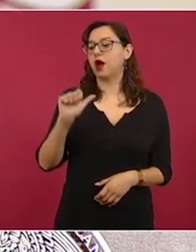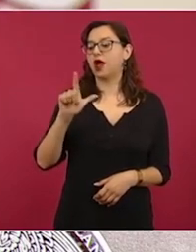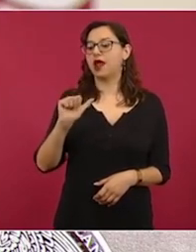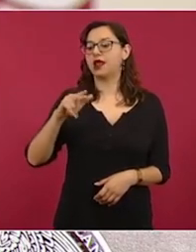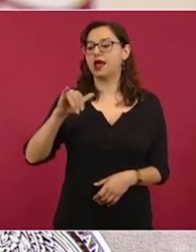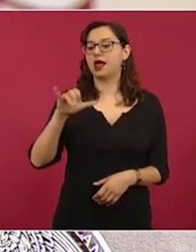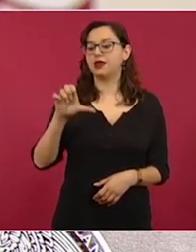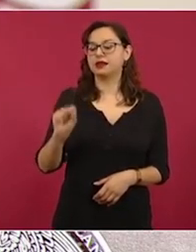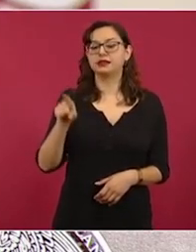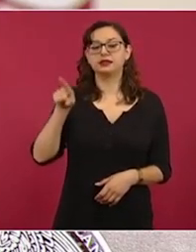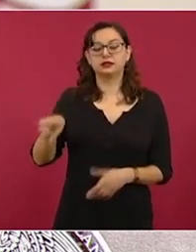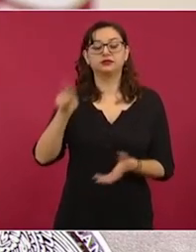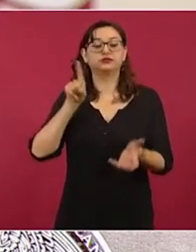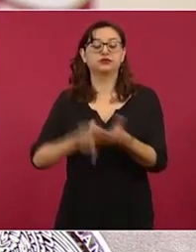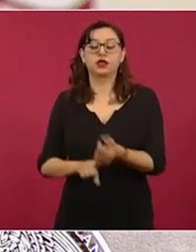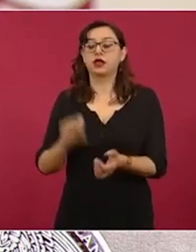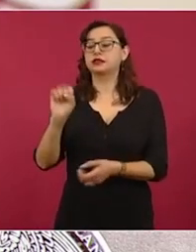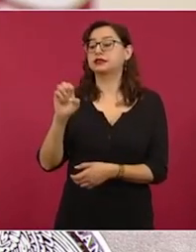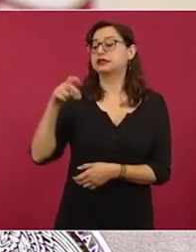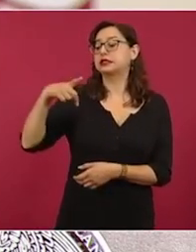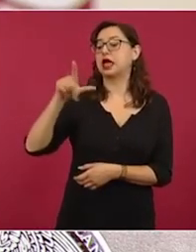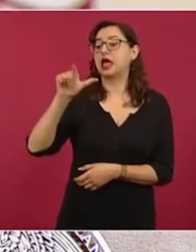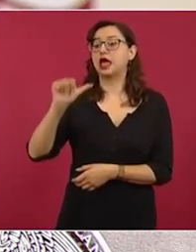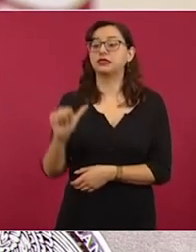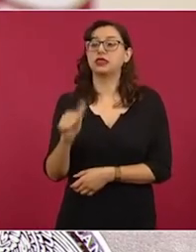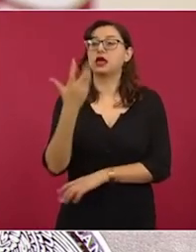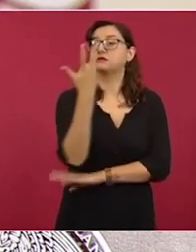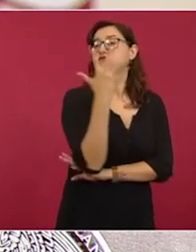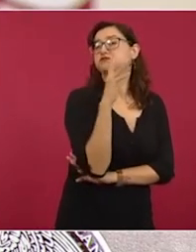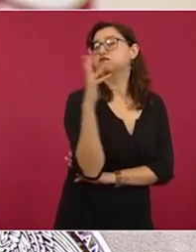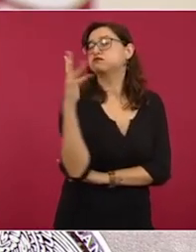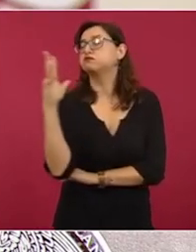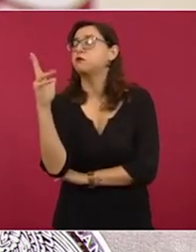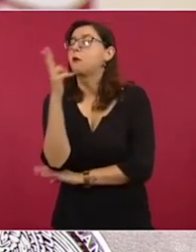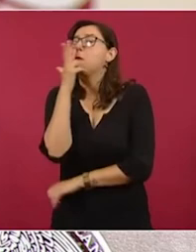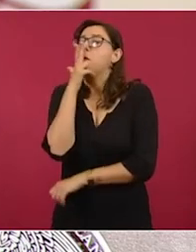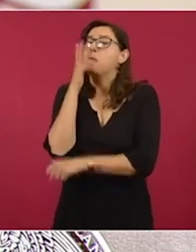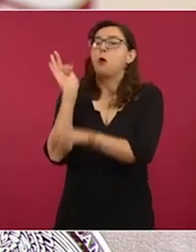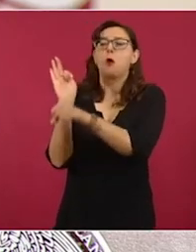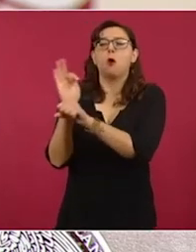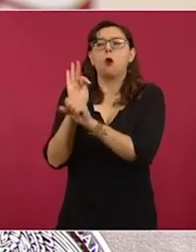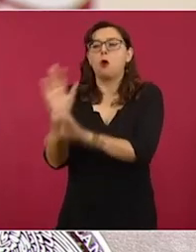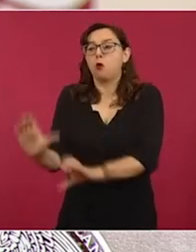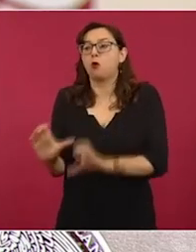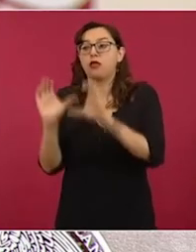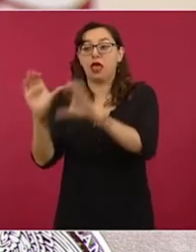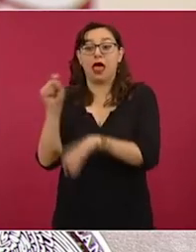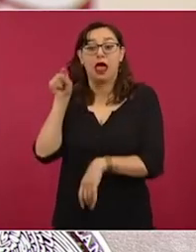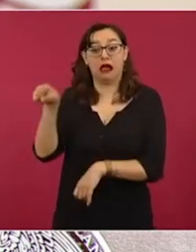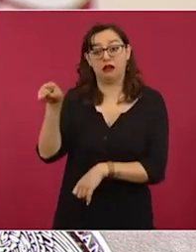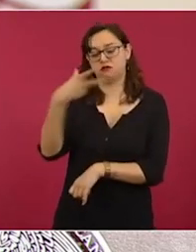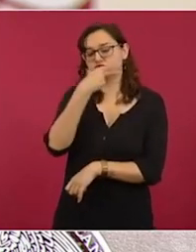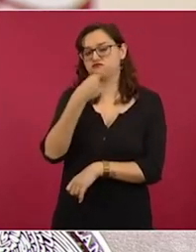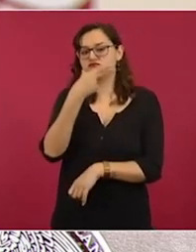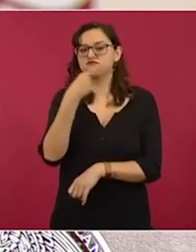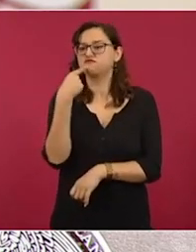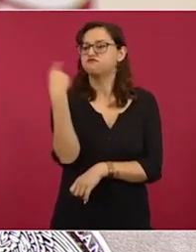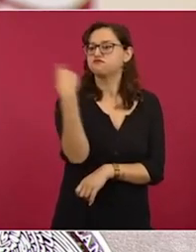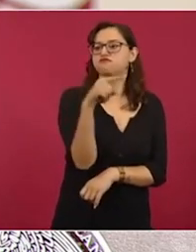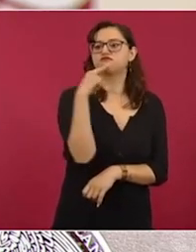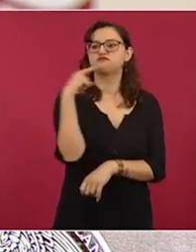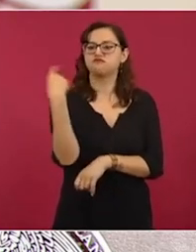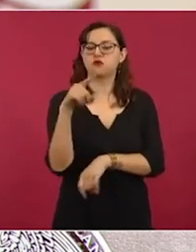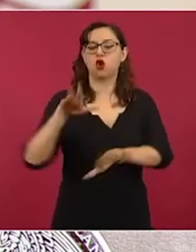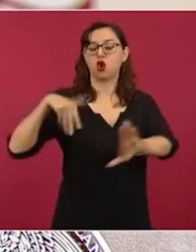que promueve la defensa del medio ambiente y ahora coordina los amparos en contra del Tren Maya. Alaniz es